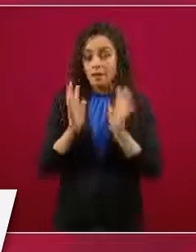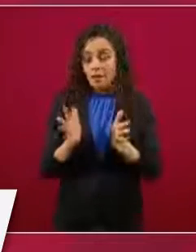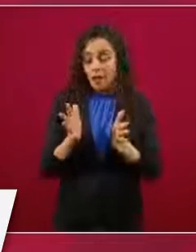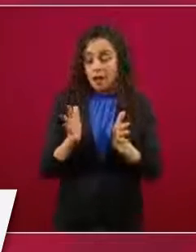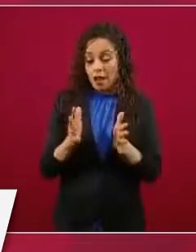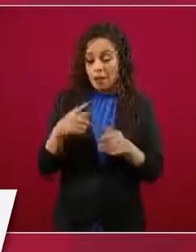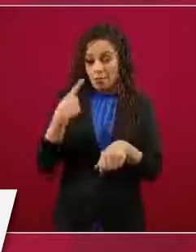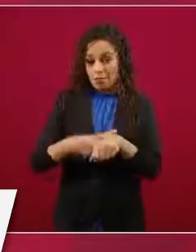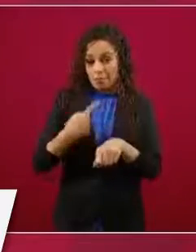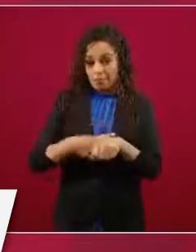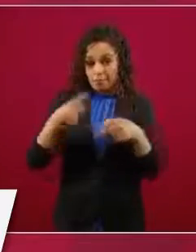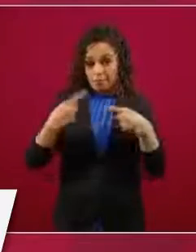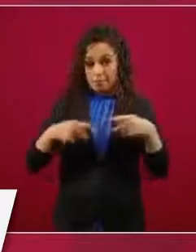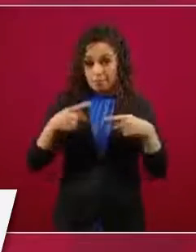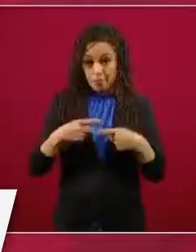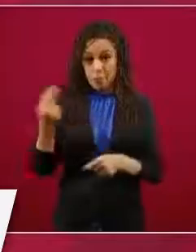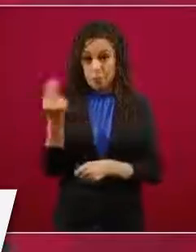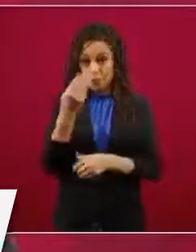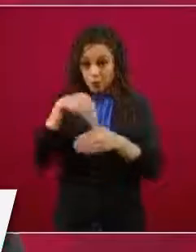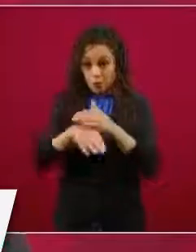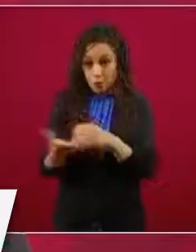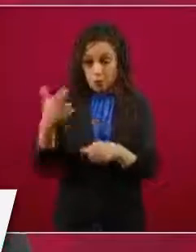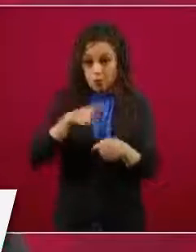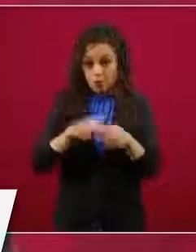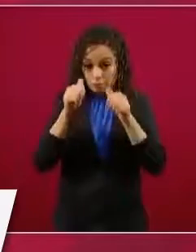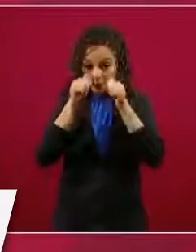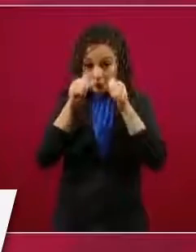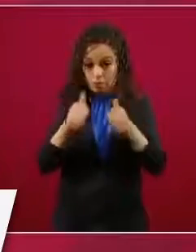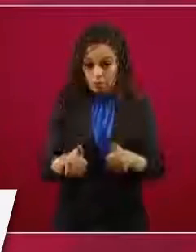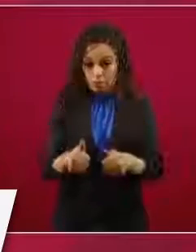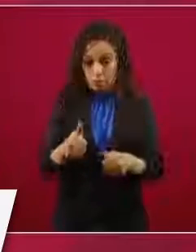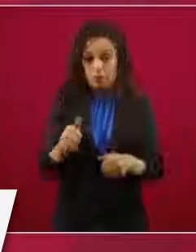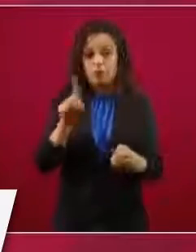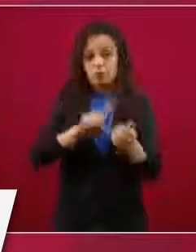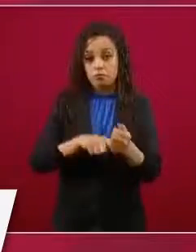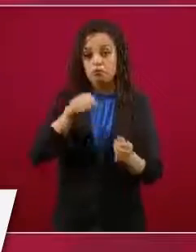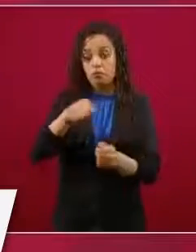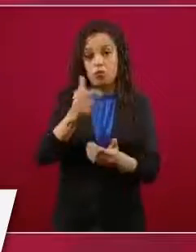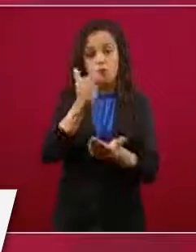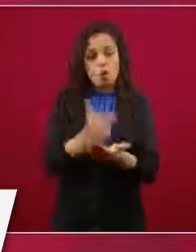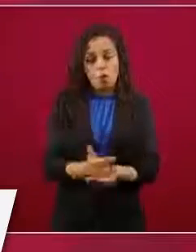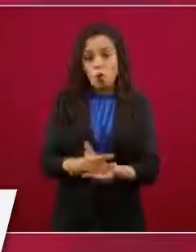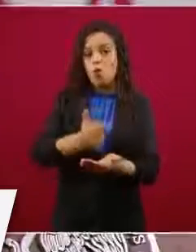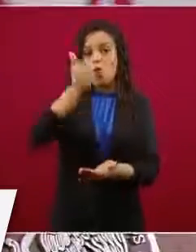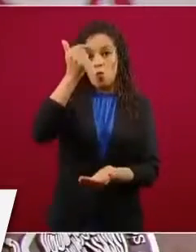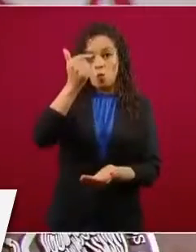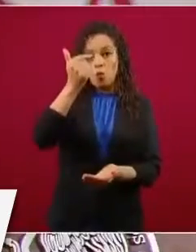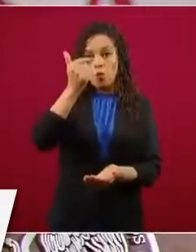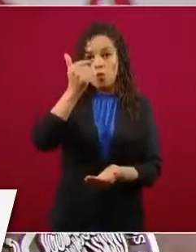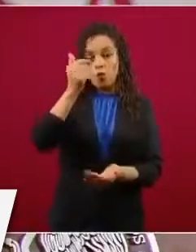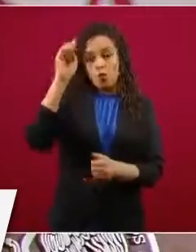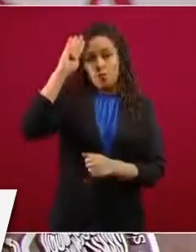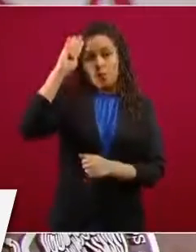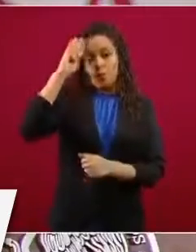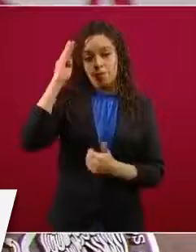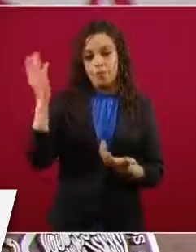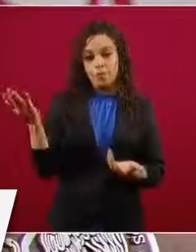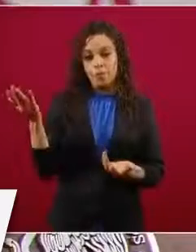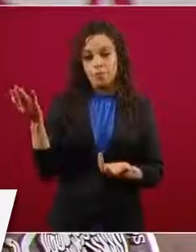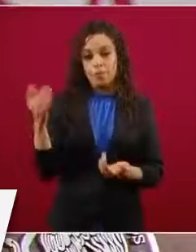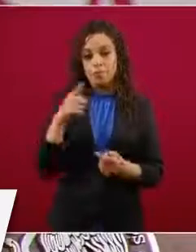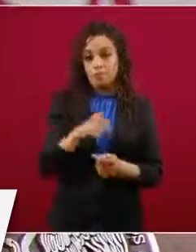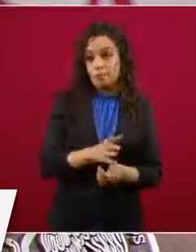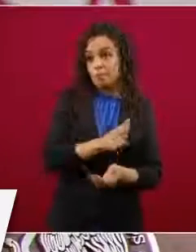atención médica porque sus casos son graves o críticos y no pueden ir a su casa